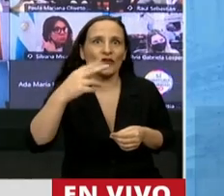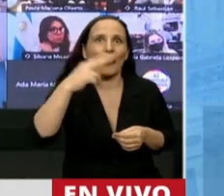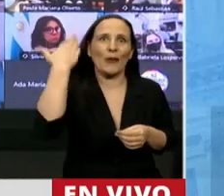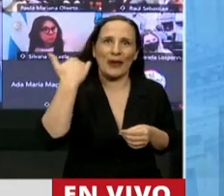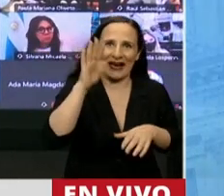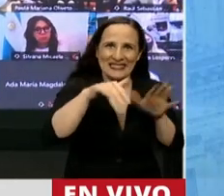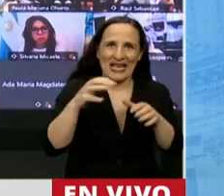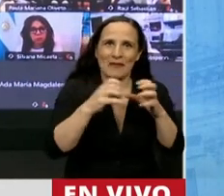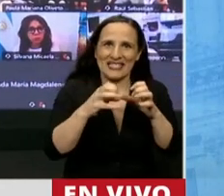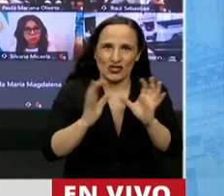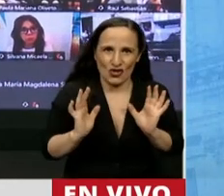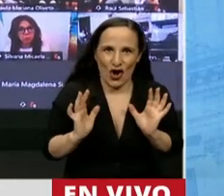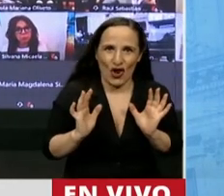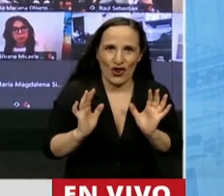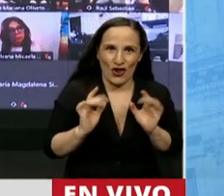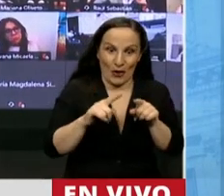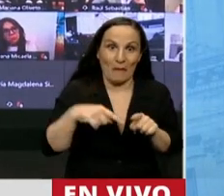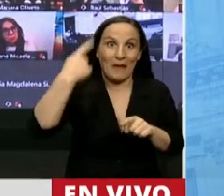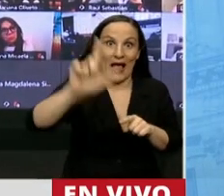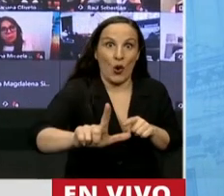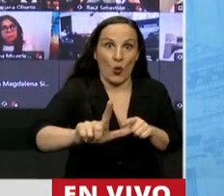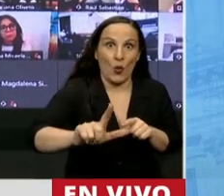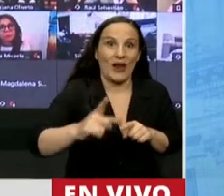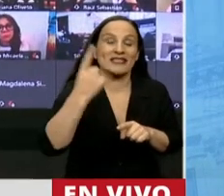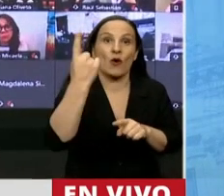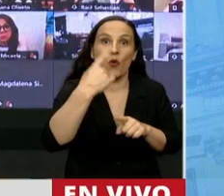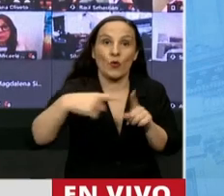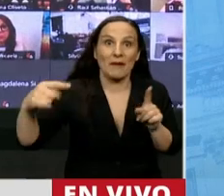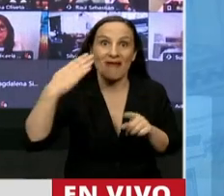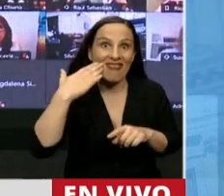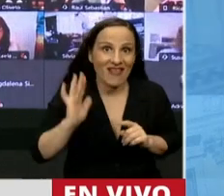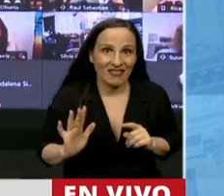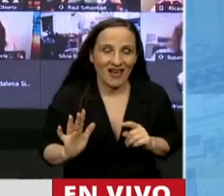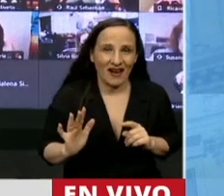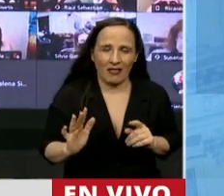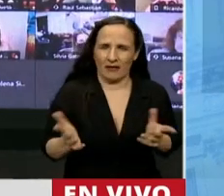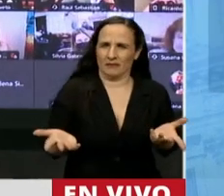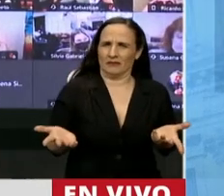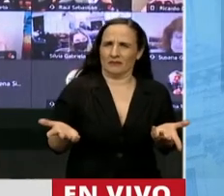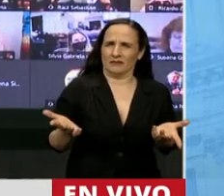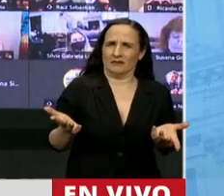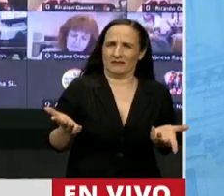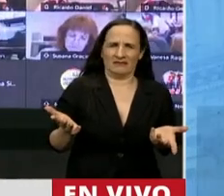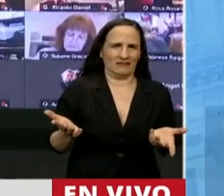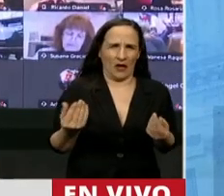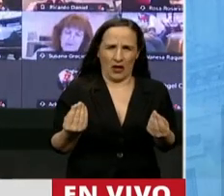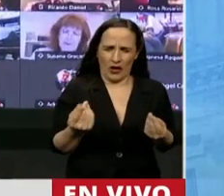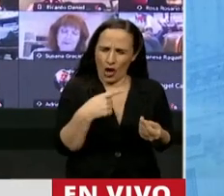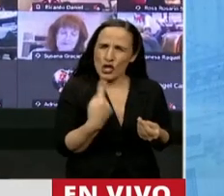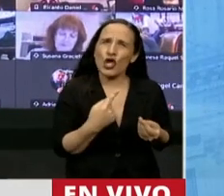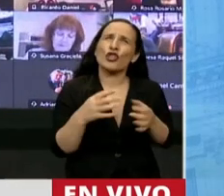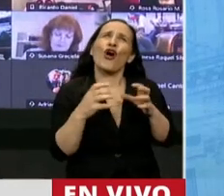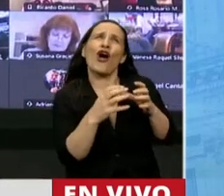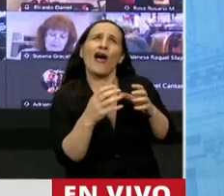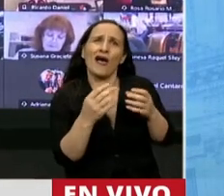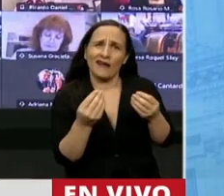viernes, para un lunes a las 13.30 horas. ¿Cómo se les ocurre que podemos deliberar